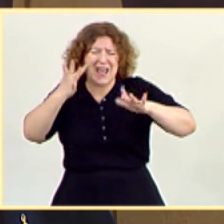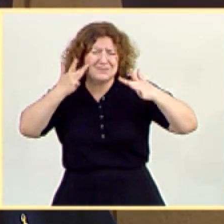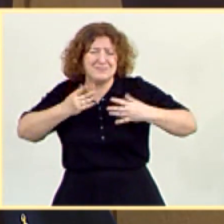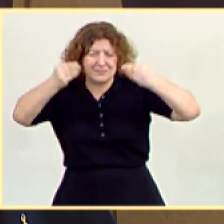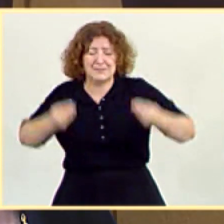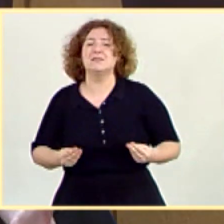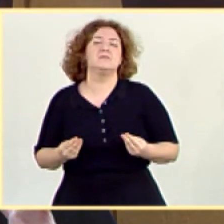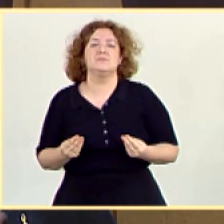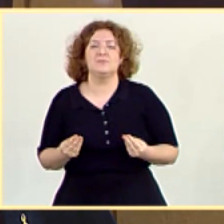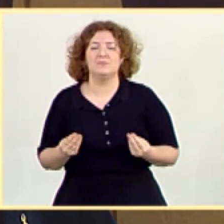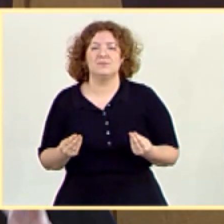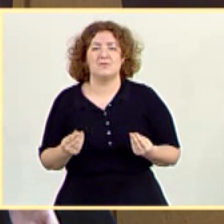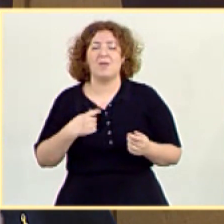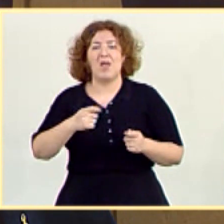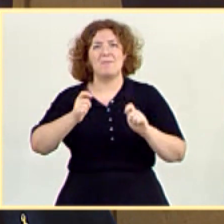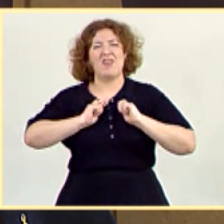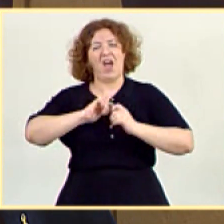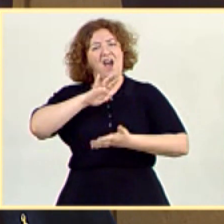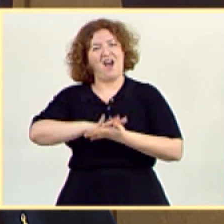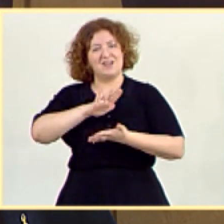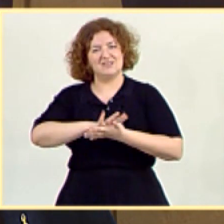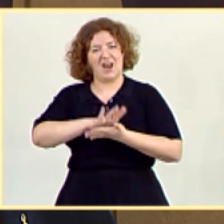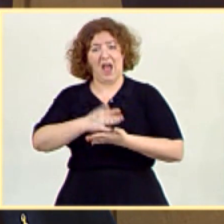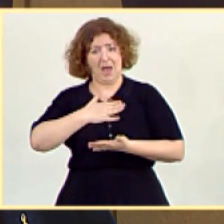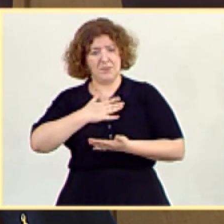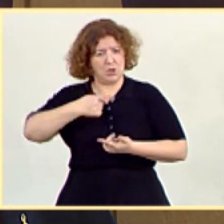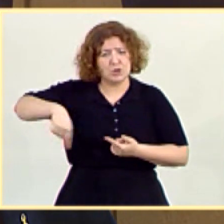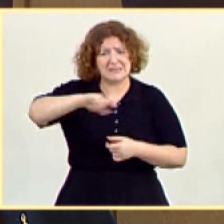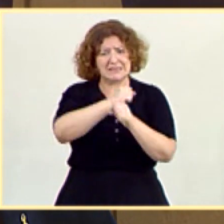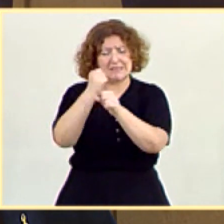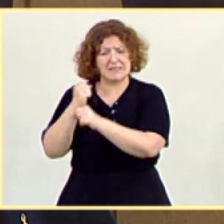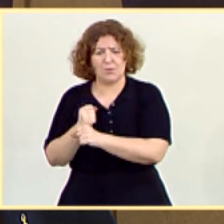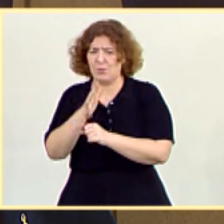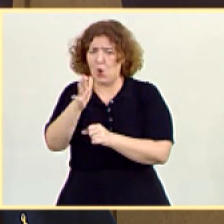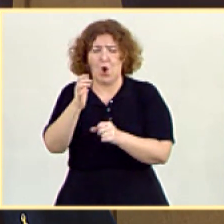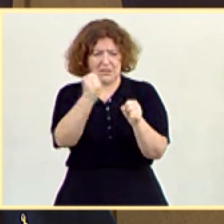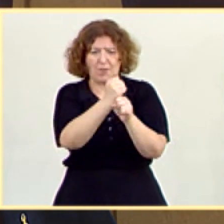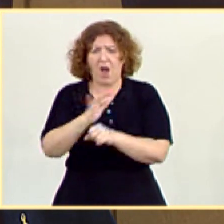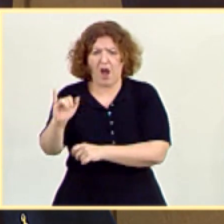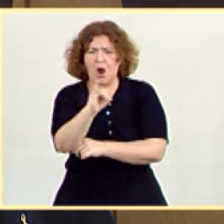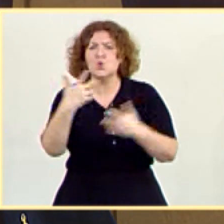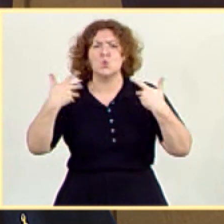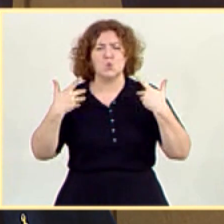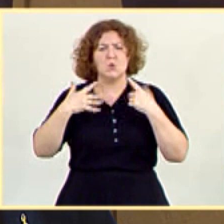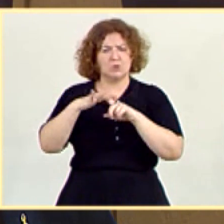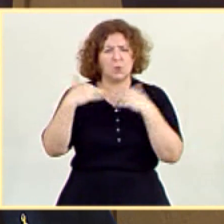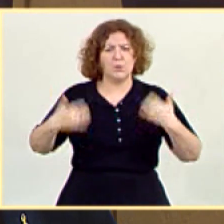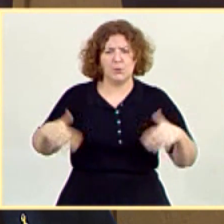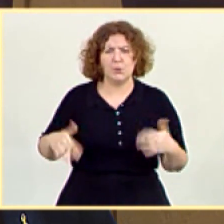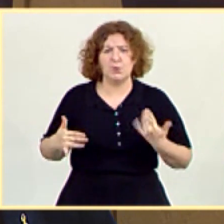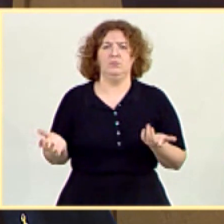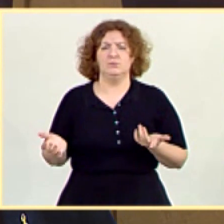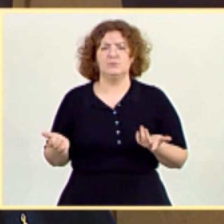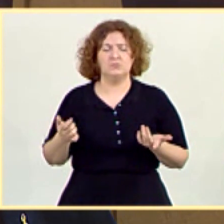tranquilidad a muchos trabajadores que hoy están sufriendo por su situación. Nosotros estamos